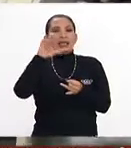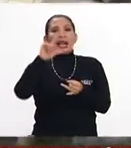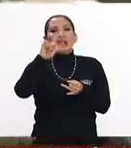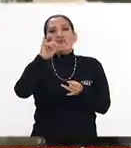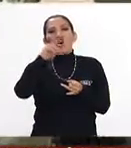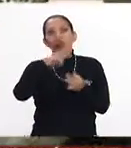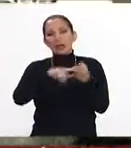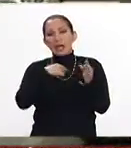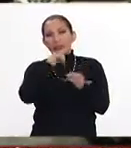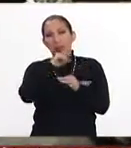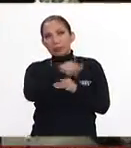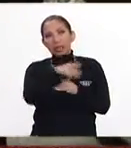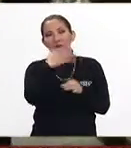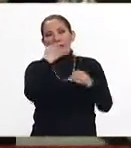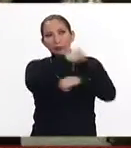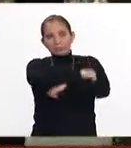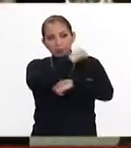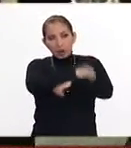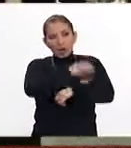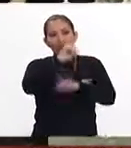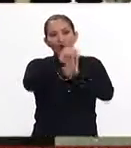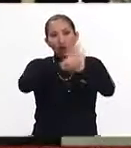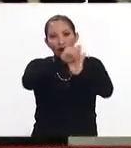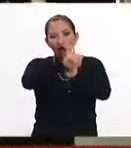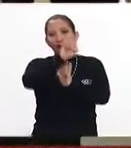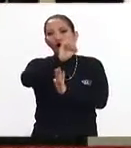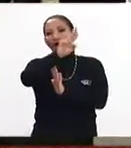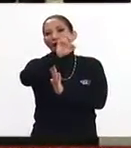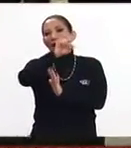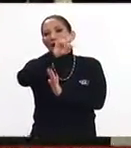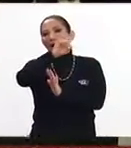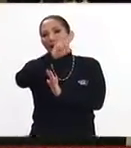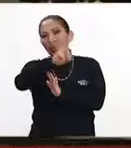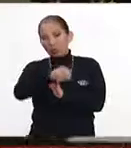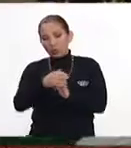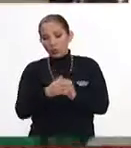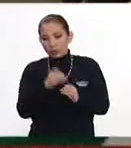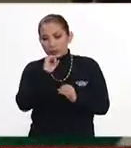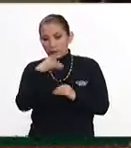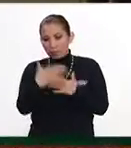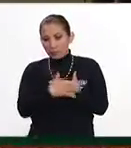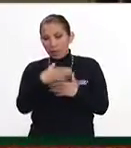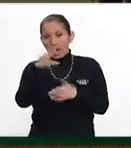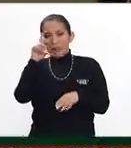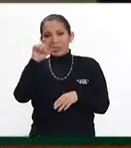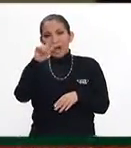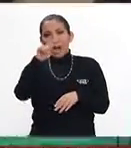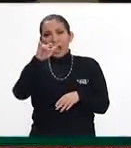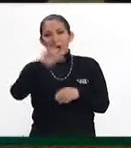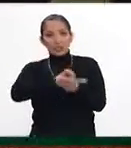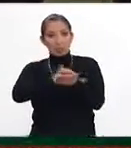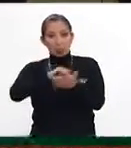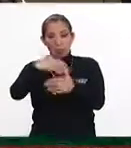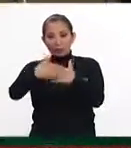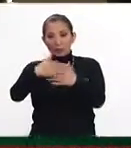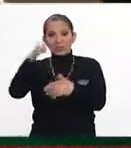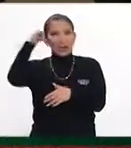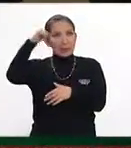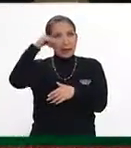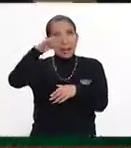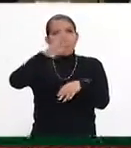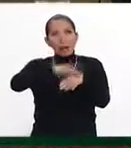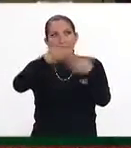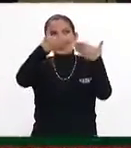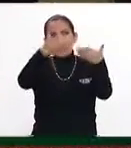Ya también funciona la ventanilla en Orlando. Se van a abrir en las próximas semanas en Dallas y en Nueva York. Y en el mes de abril tendremos